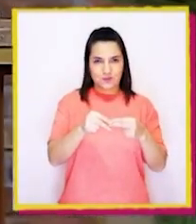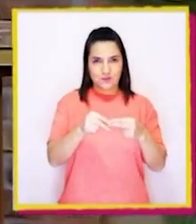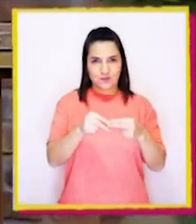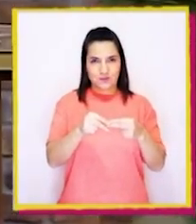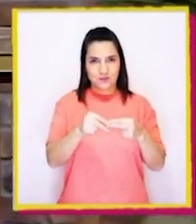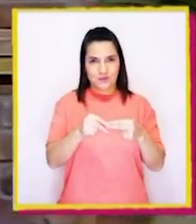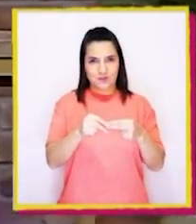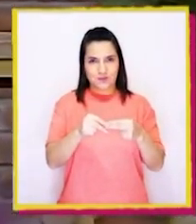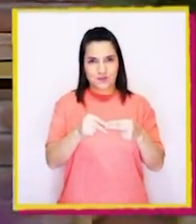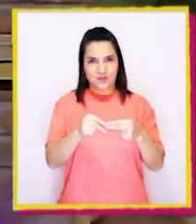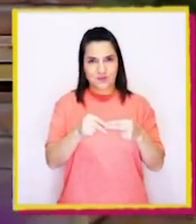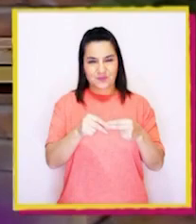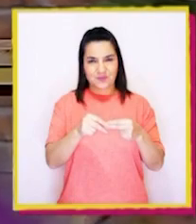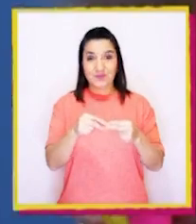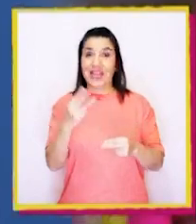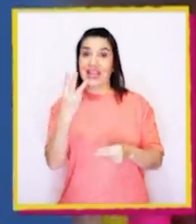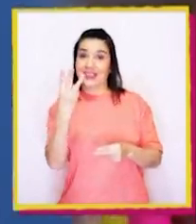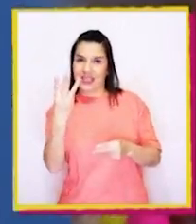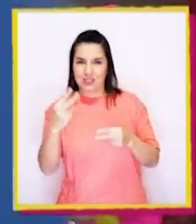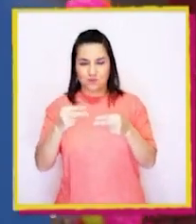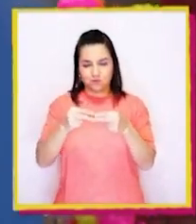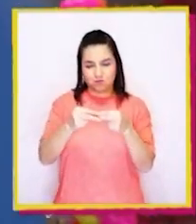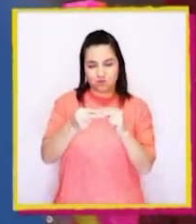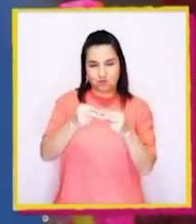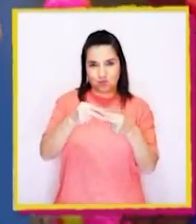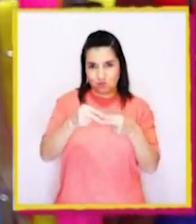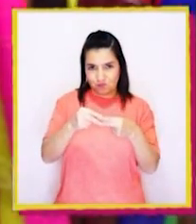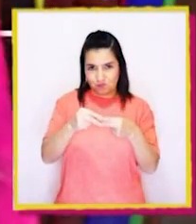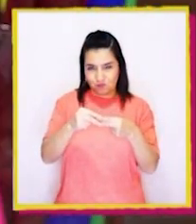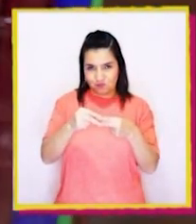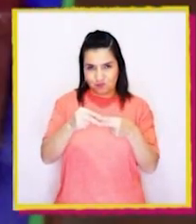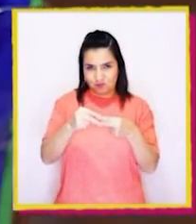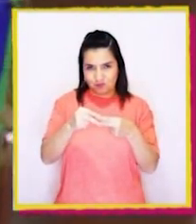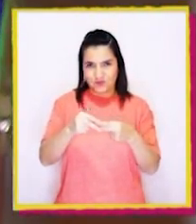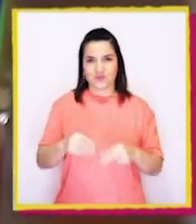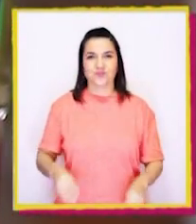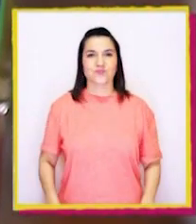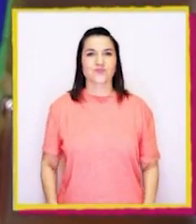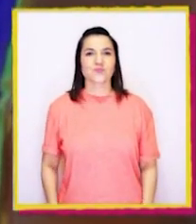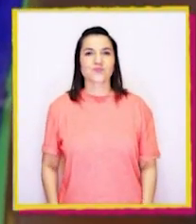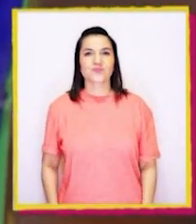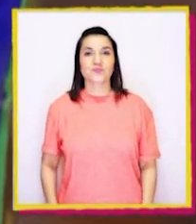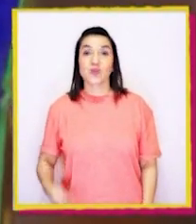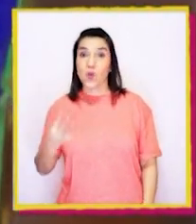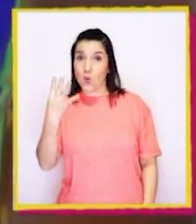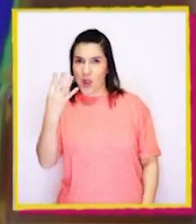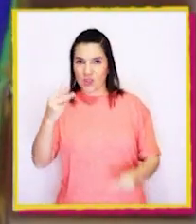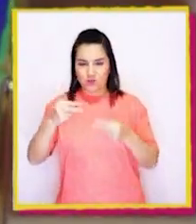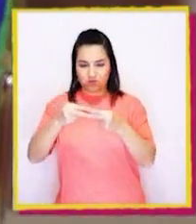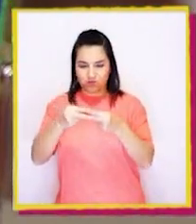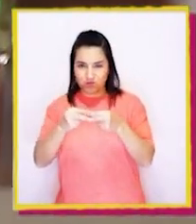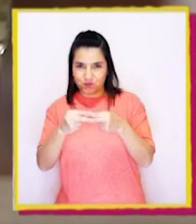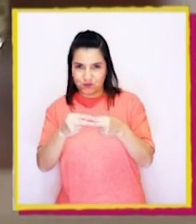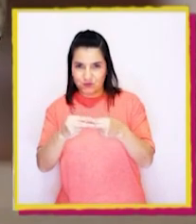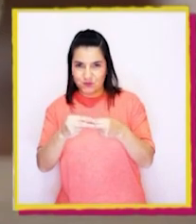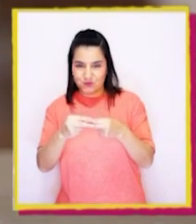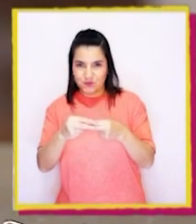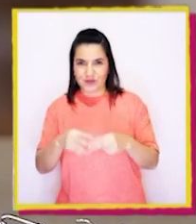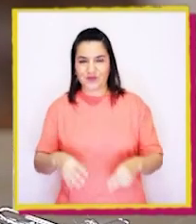tres, cuatro.